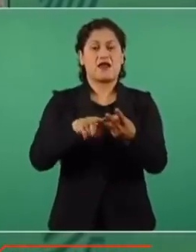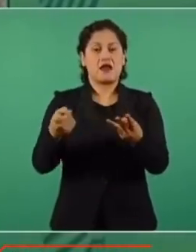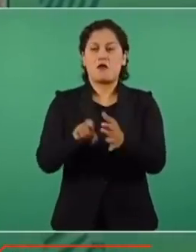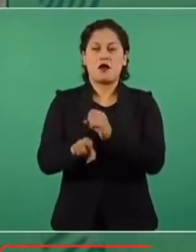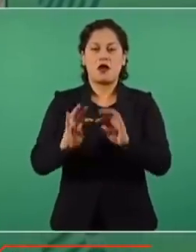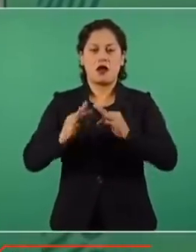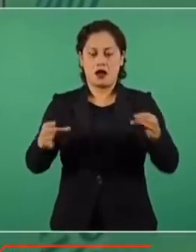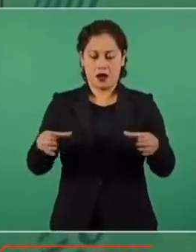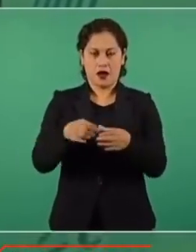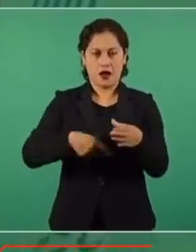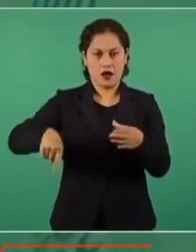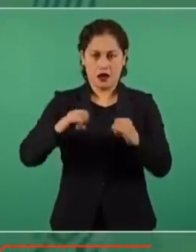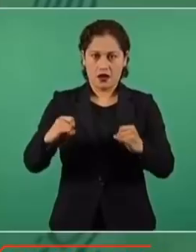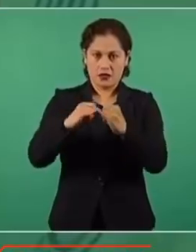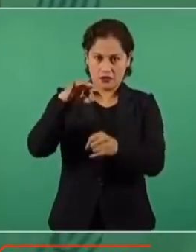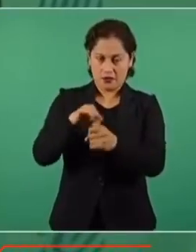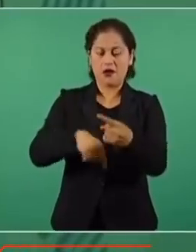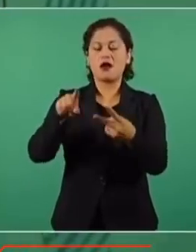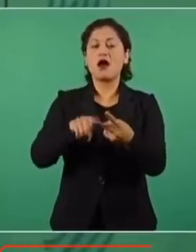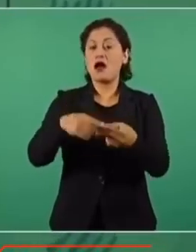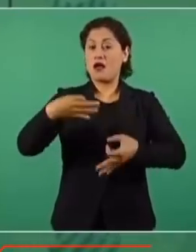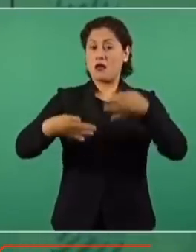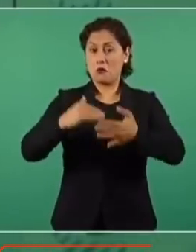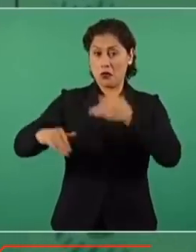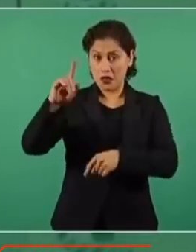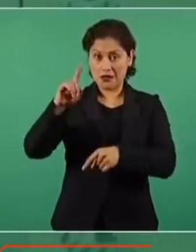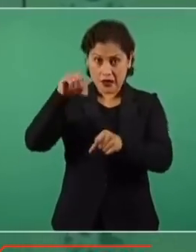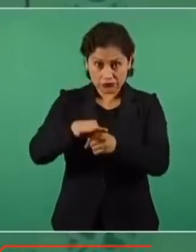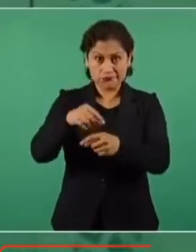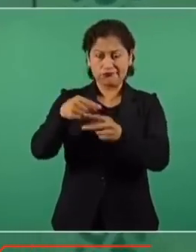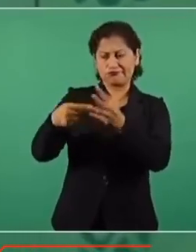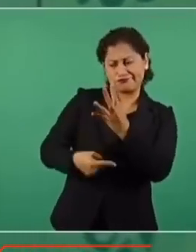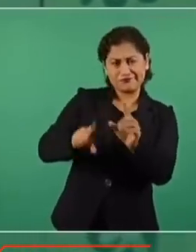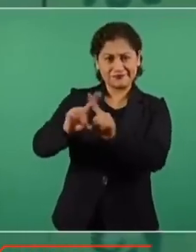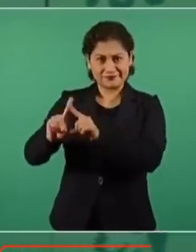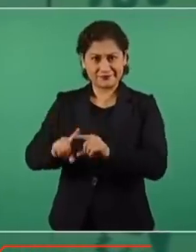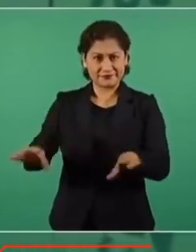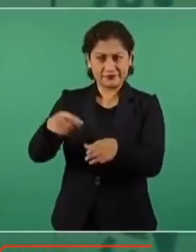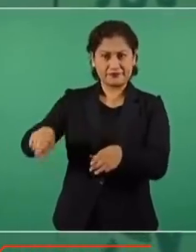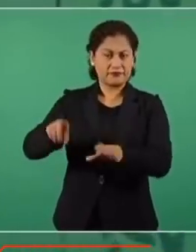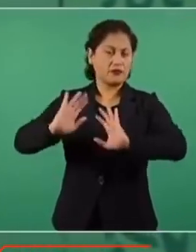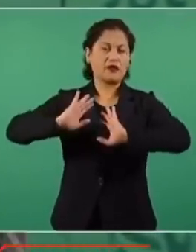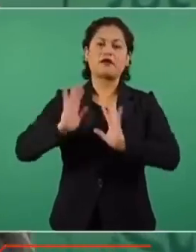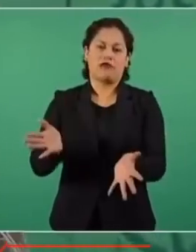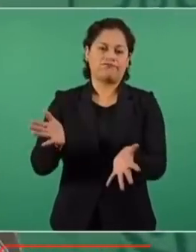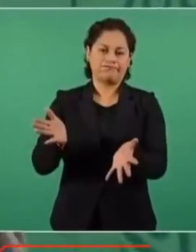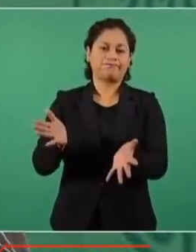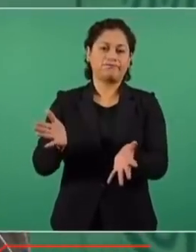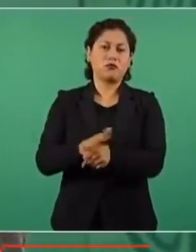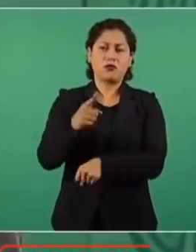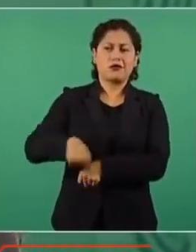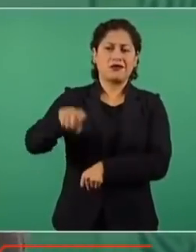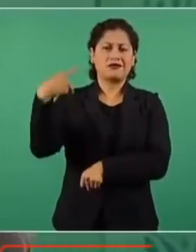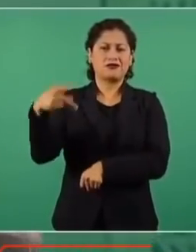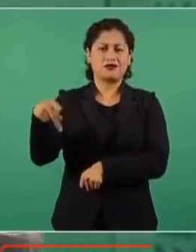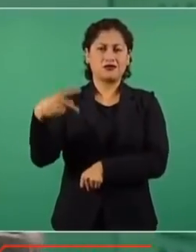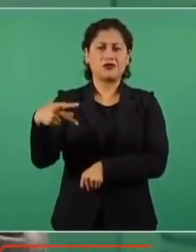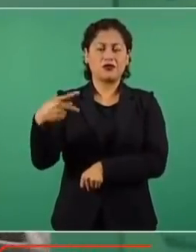magistrados falsarios que no tienen una auténtica, una verdadera